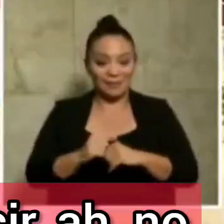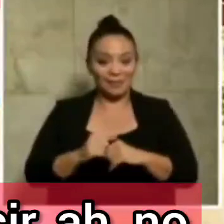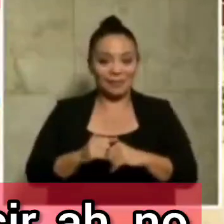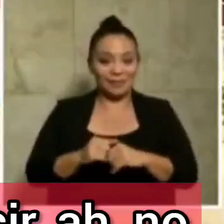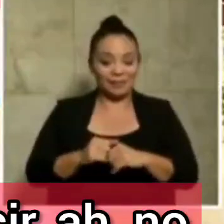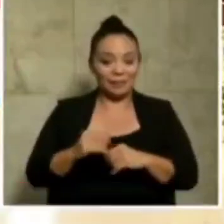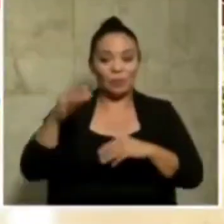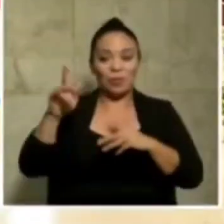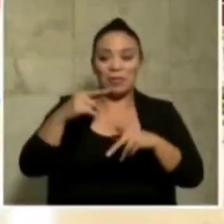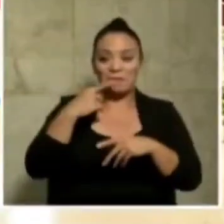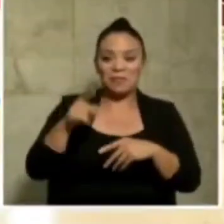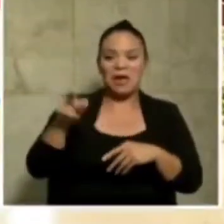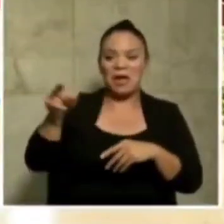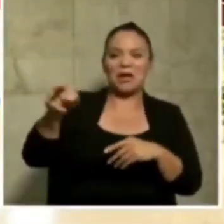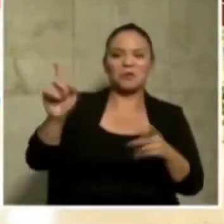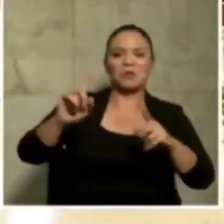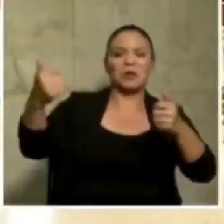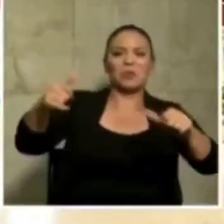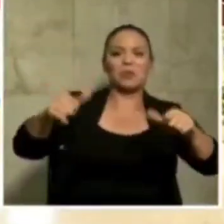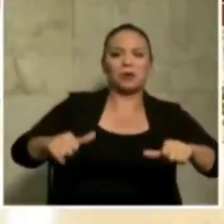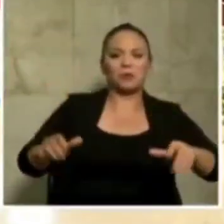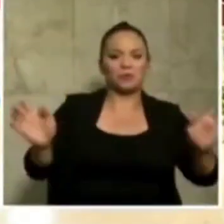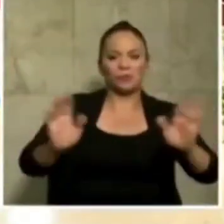la gente a decir ¡Ah, no, se ponen de acuerdo!